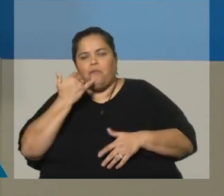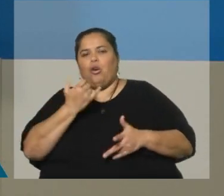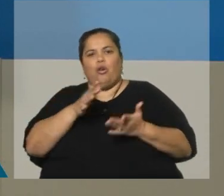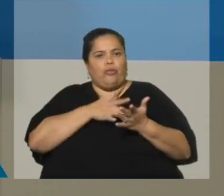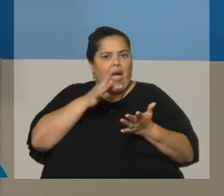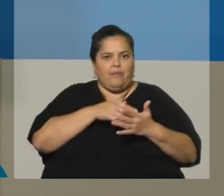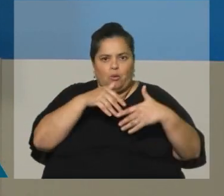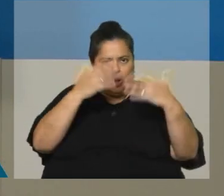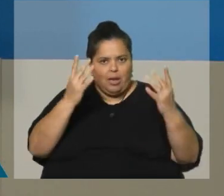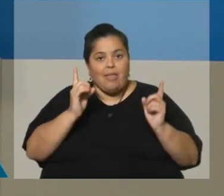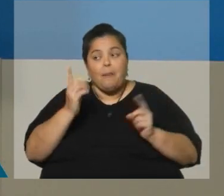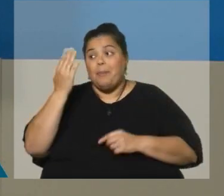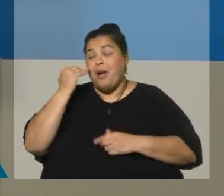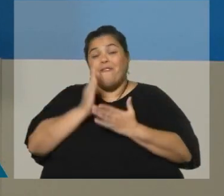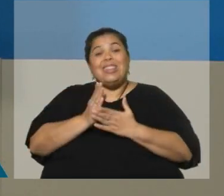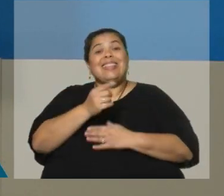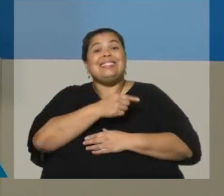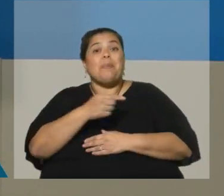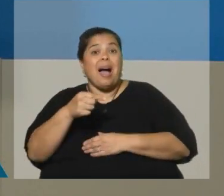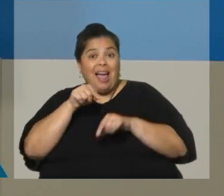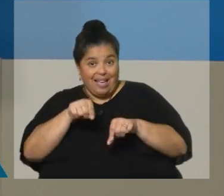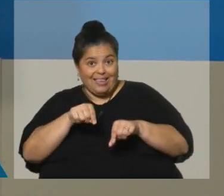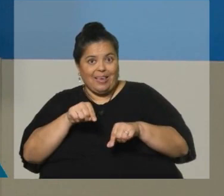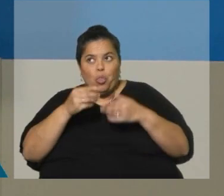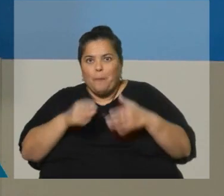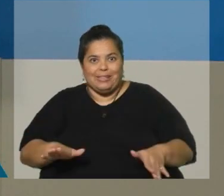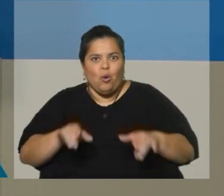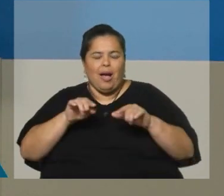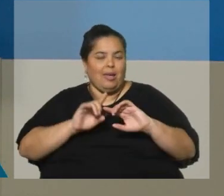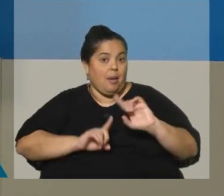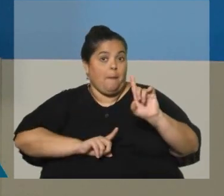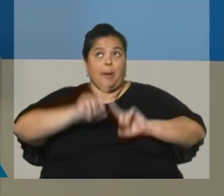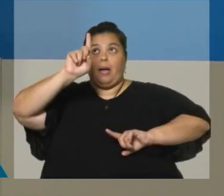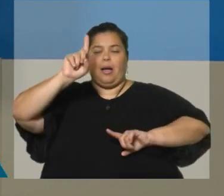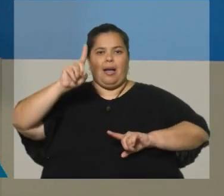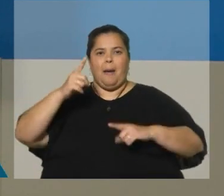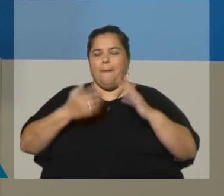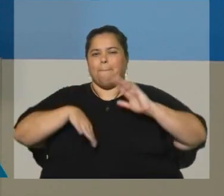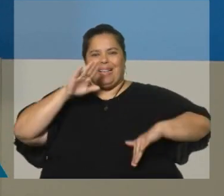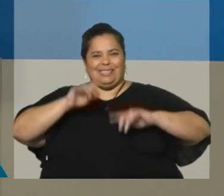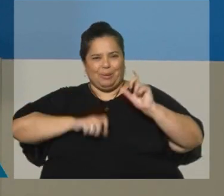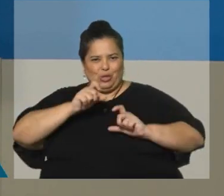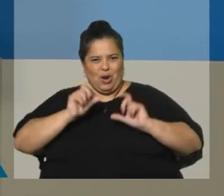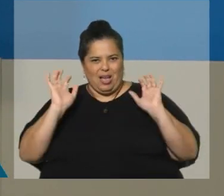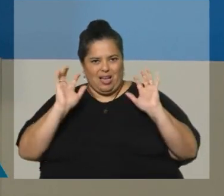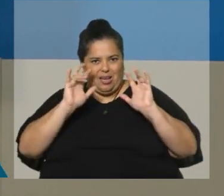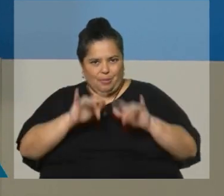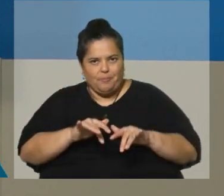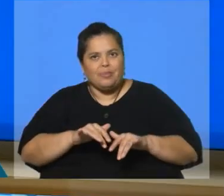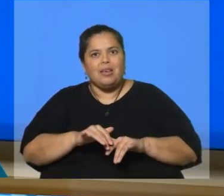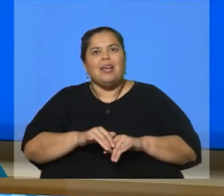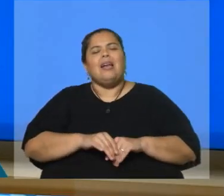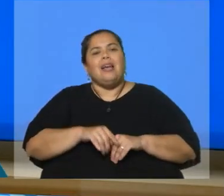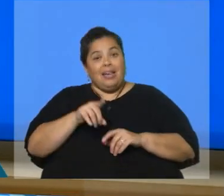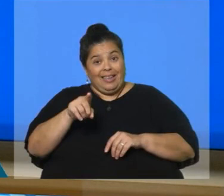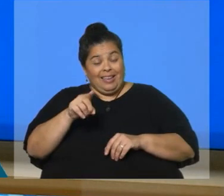en el fin de semana en que arrancamos el censo digital. Pero los sistemas han estado estables, han estado funcionando. ¿Y no los intentaron hackear? ¿Están un poco